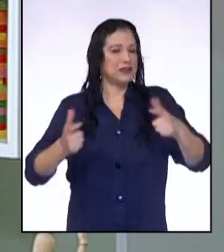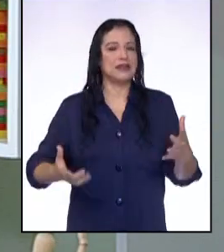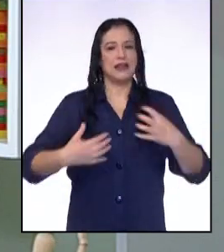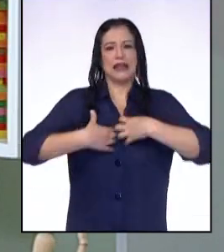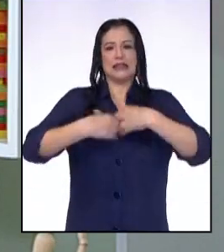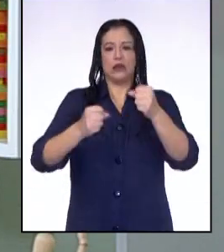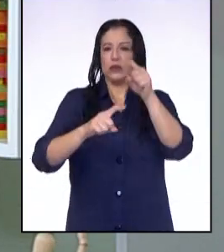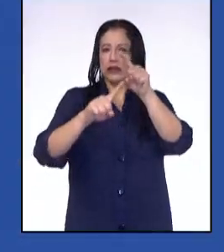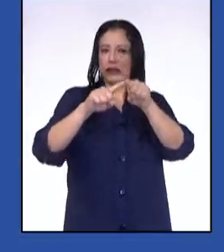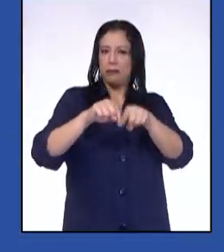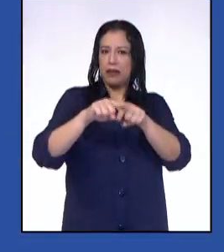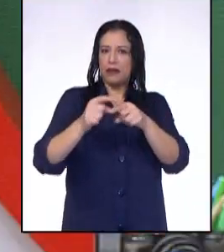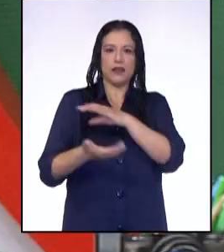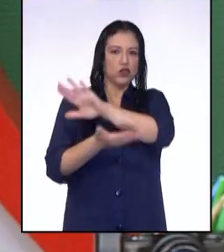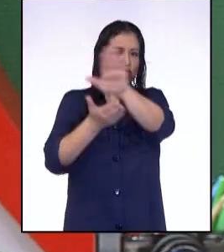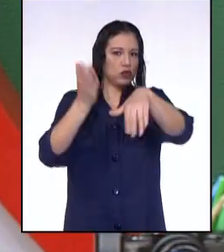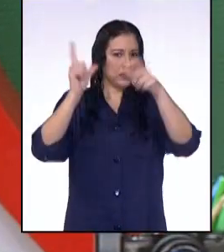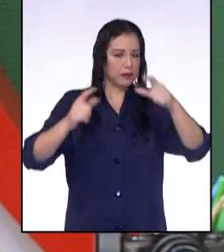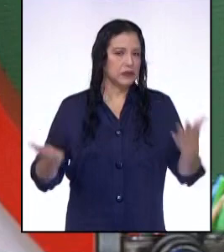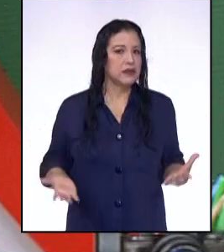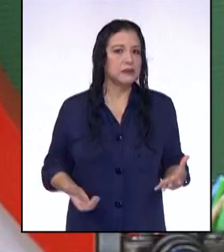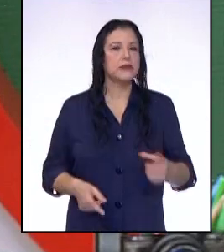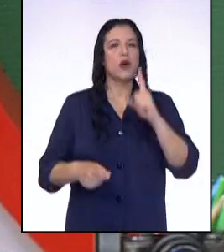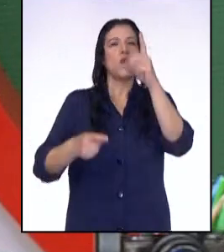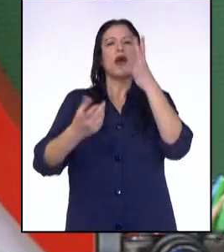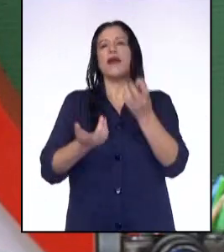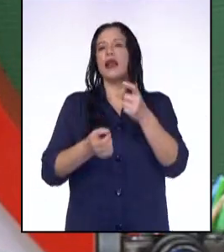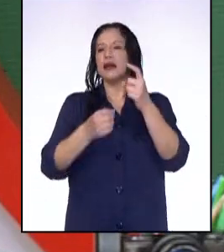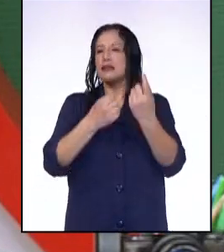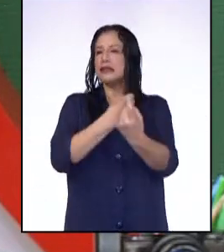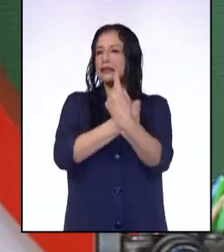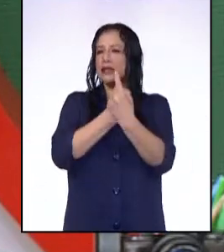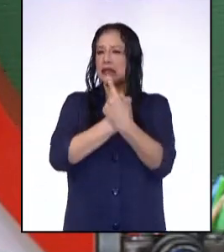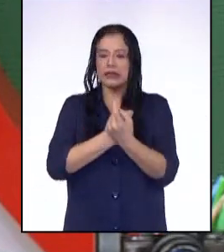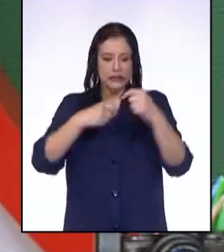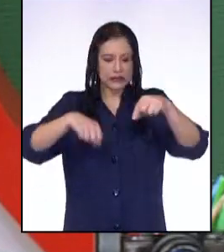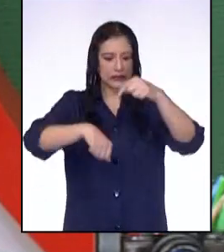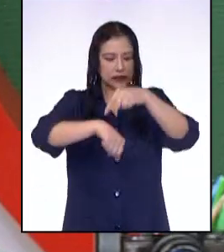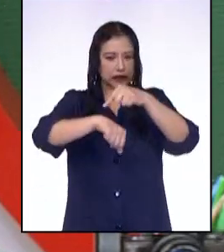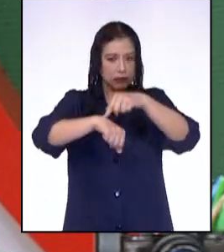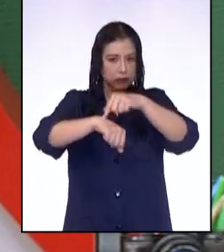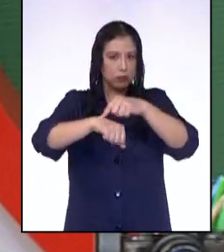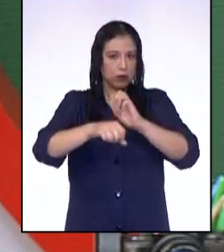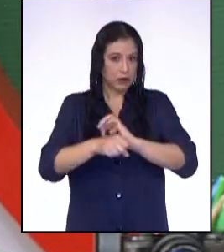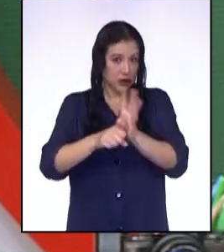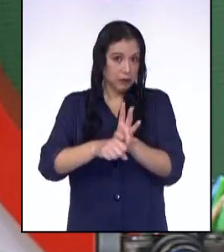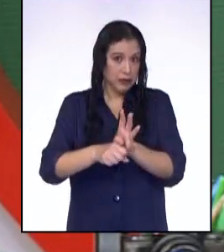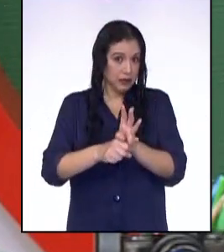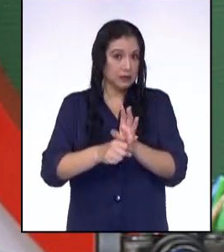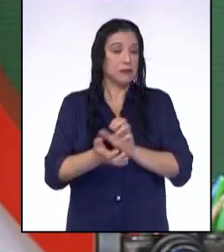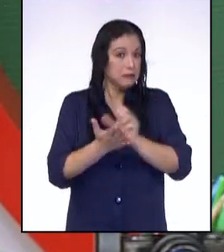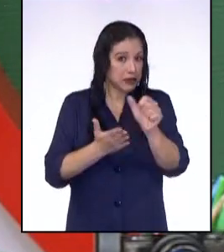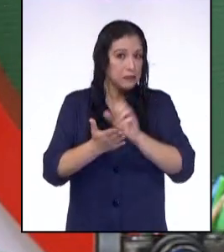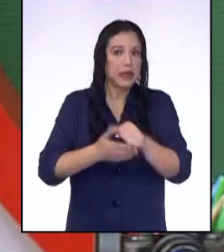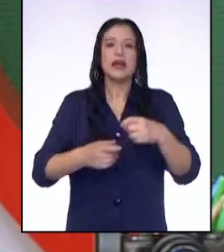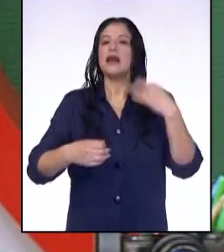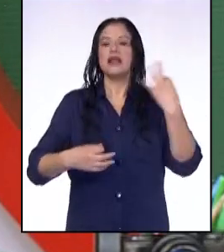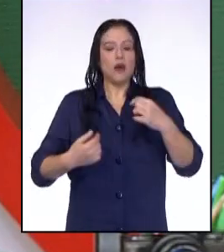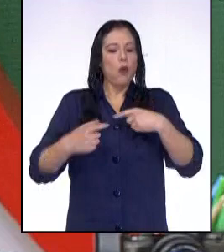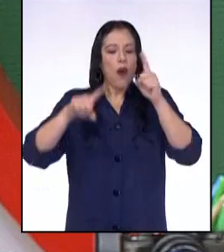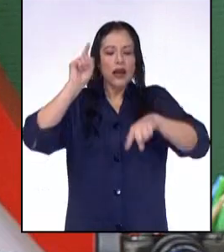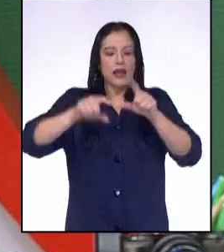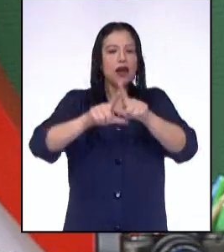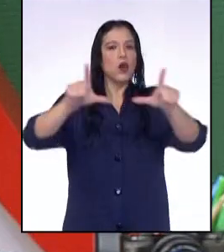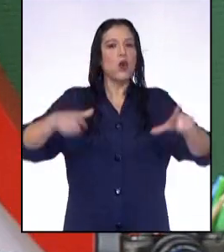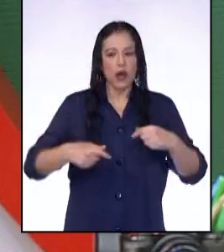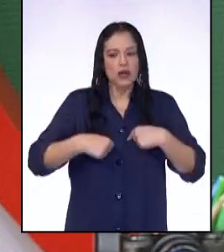depende de todos. Una de las lecciones que he aprendido durante estos meses es que, esté donde esté, siempre tengo la